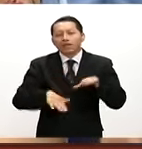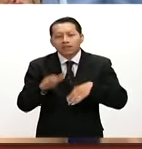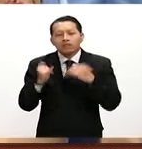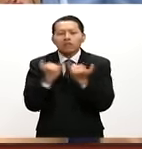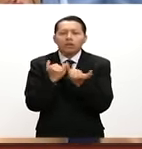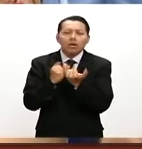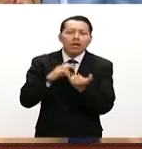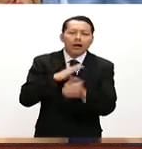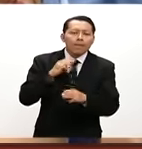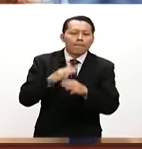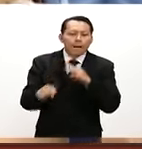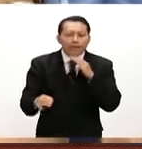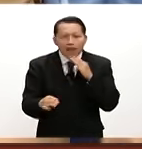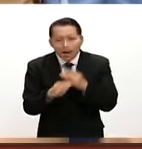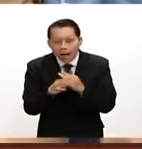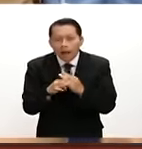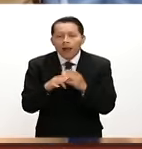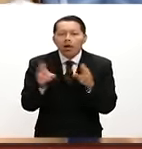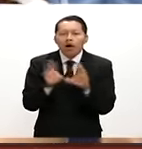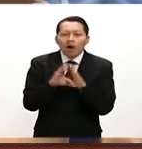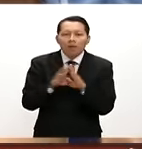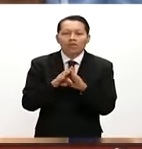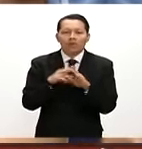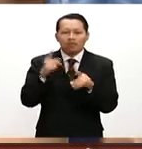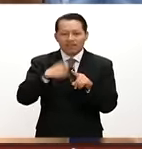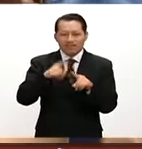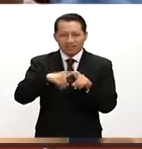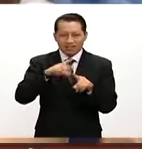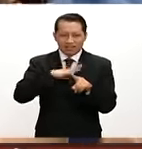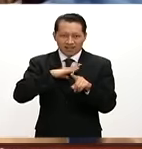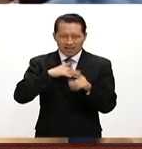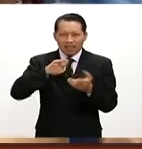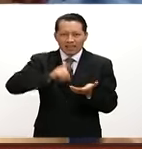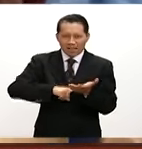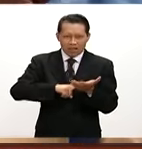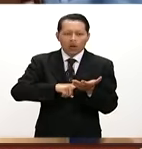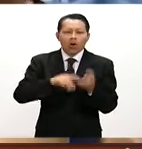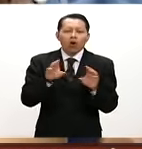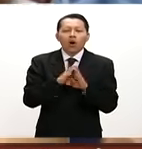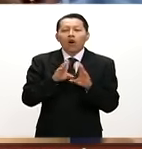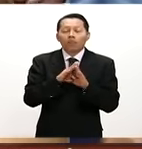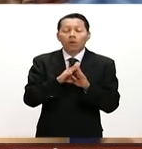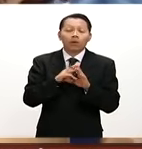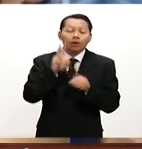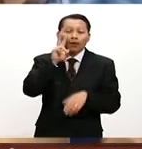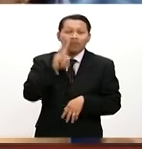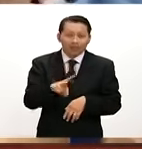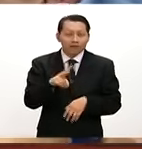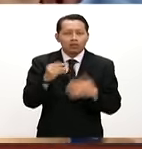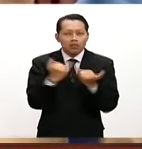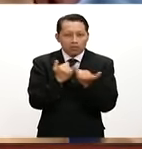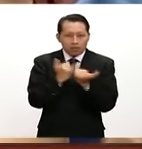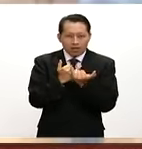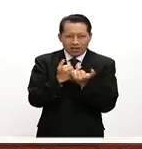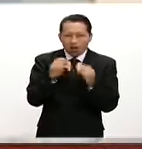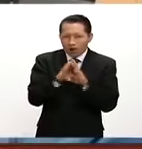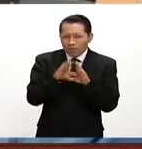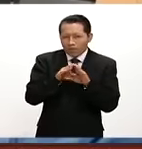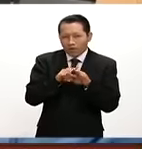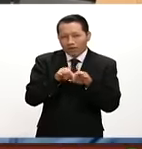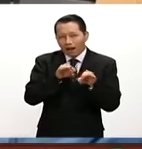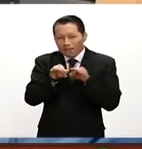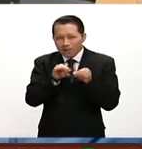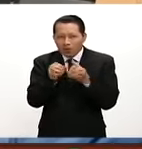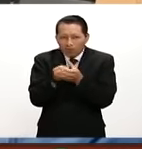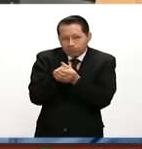los materiales, los ruidos cardíacos, cómo va bajando incluso el producto durante el trabajo de